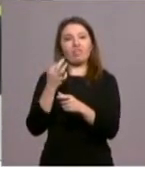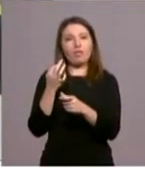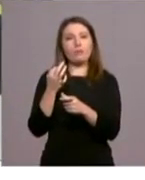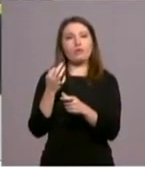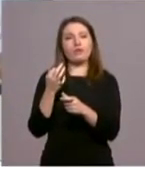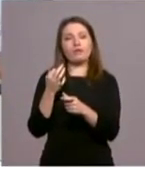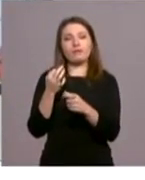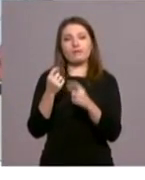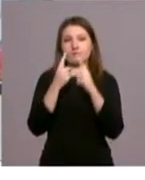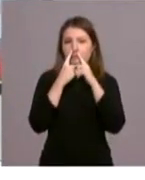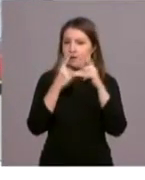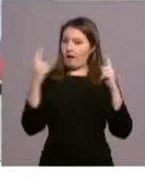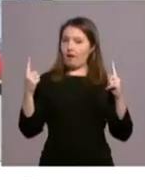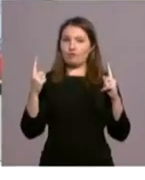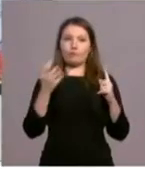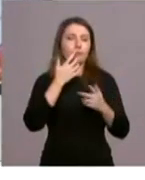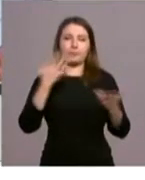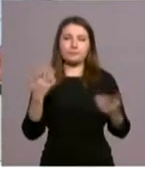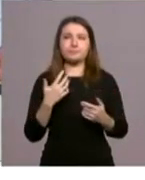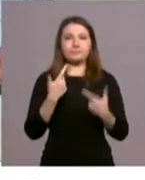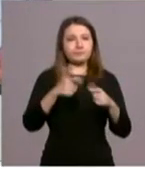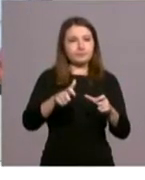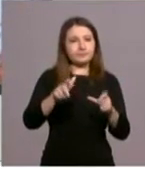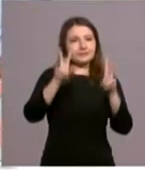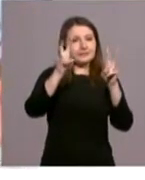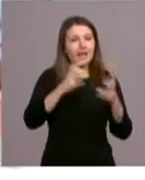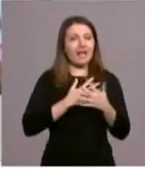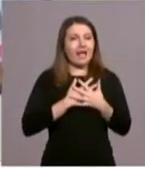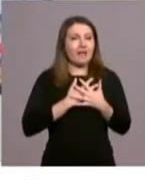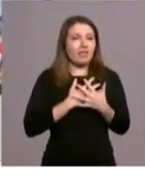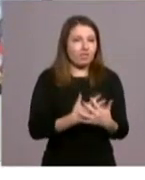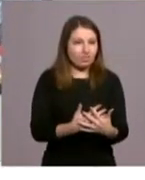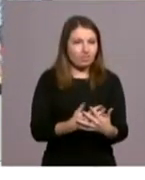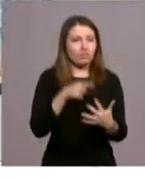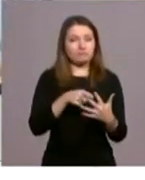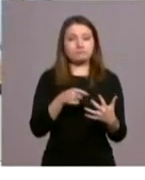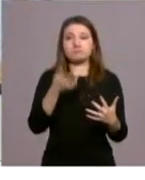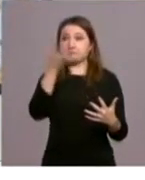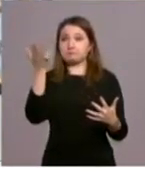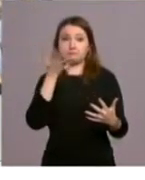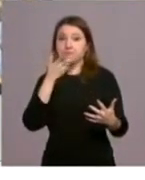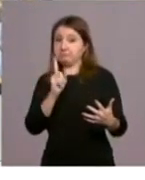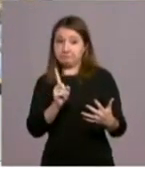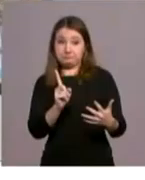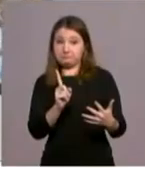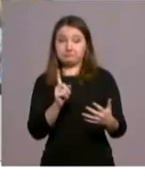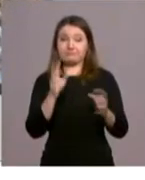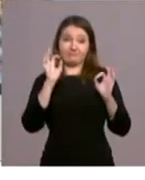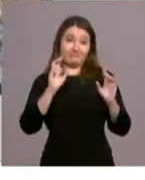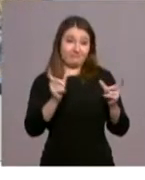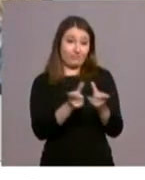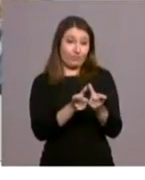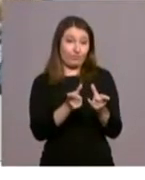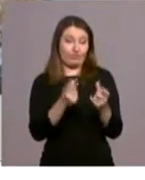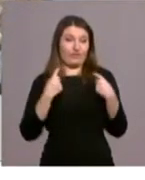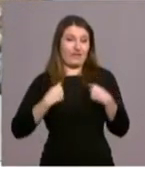cubriendo durante el año. Por ejemplo, el área de caridad, que eso es algo desconocido, muy desconocido en las hermandades, porque